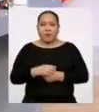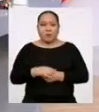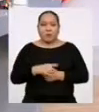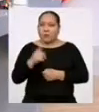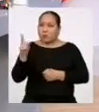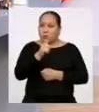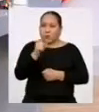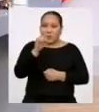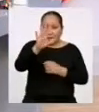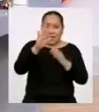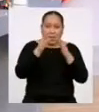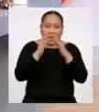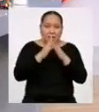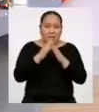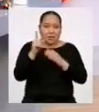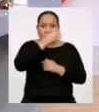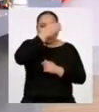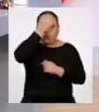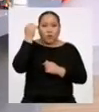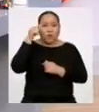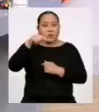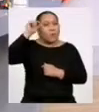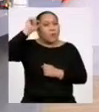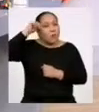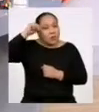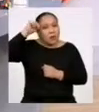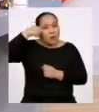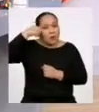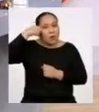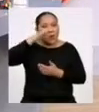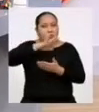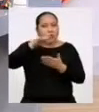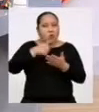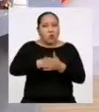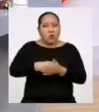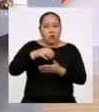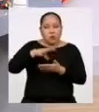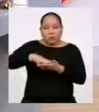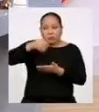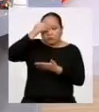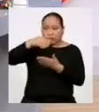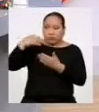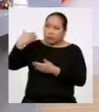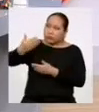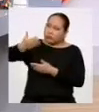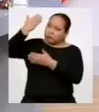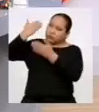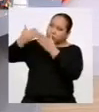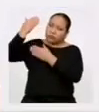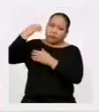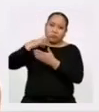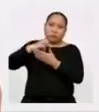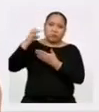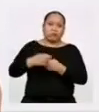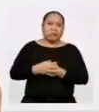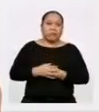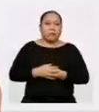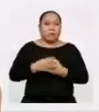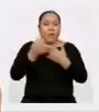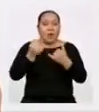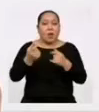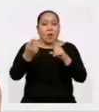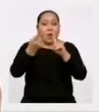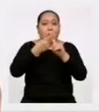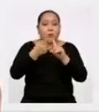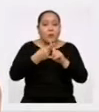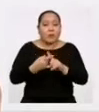Ustedes en casa no se olviden que estamos recordando todo lo que hemos venido haciendo en los programas anteriores. Ahora tenemos que